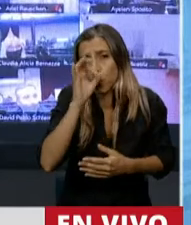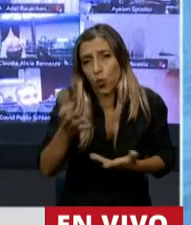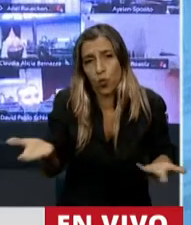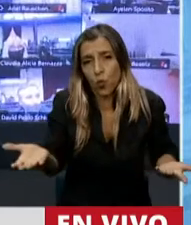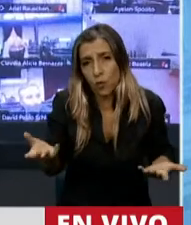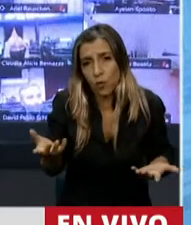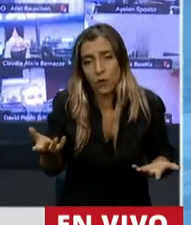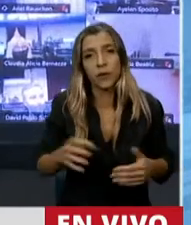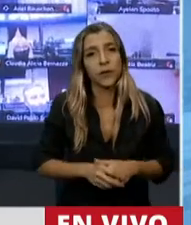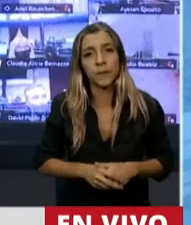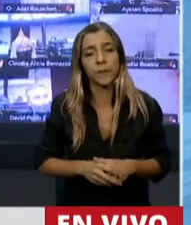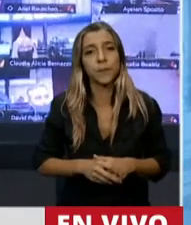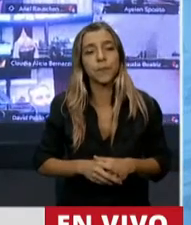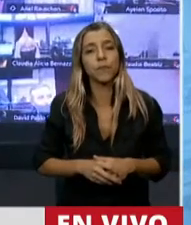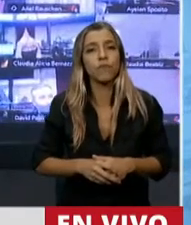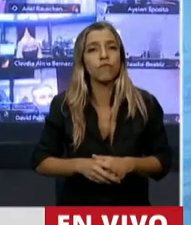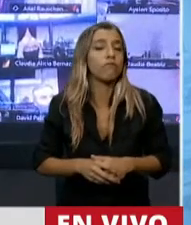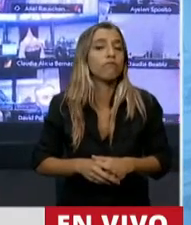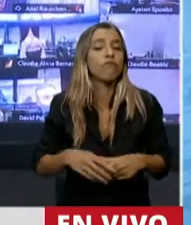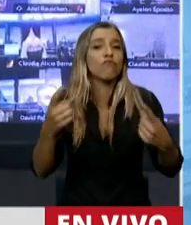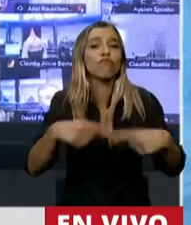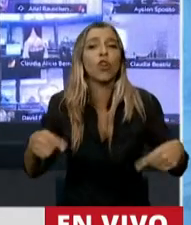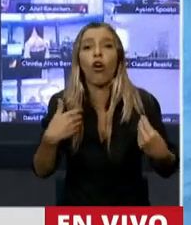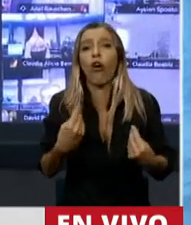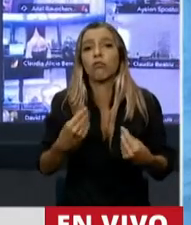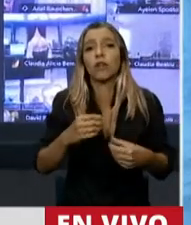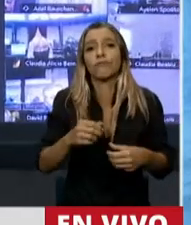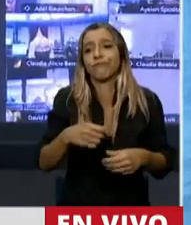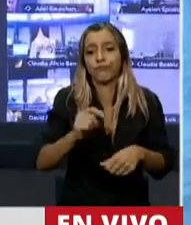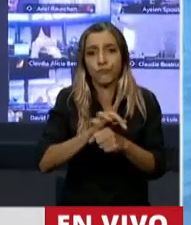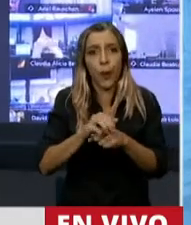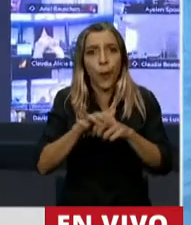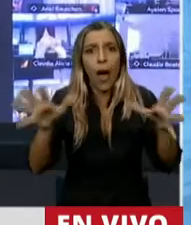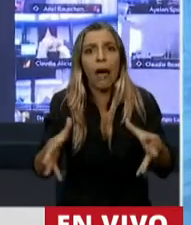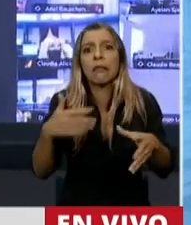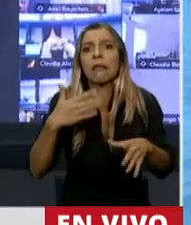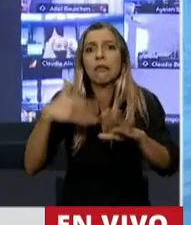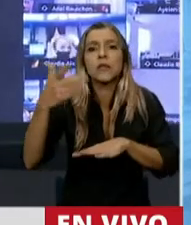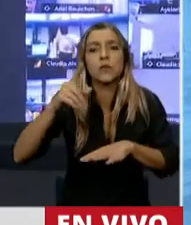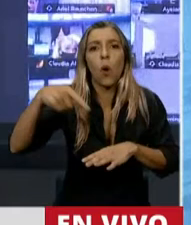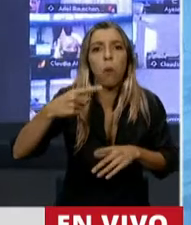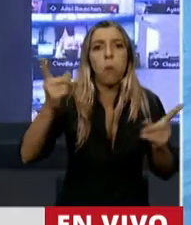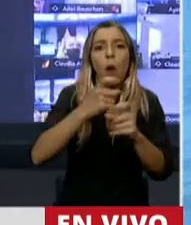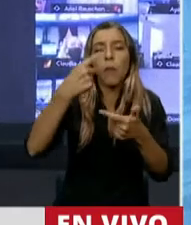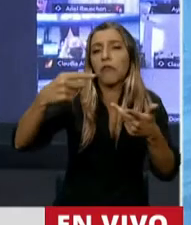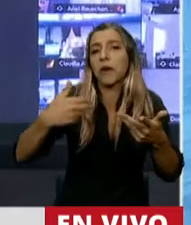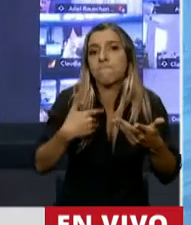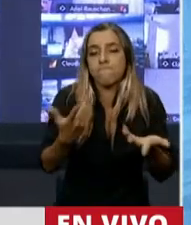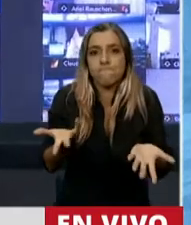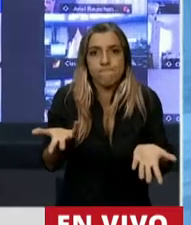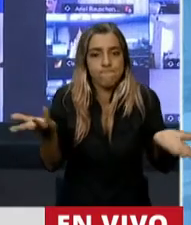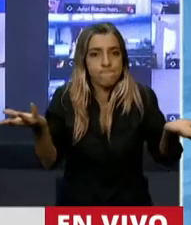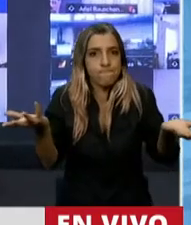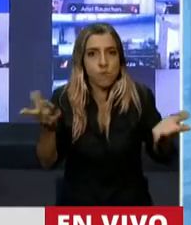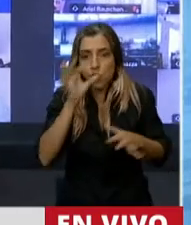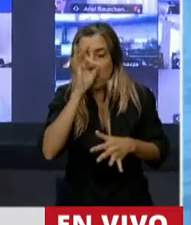tiene nefastos efectos económicos. Pero precisamente porque